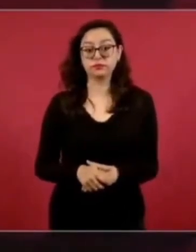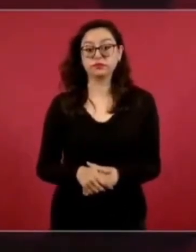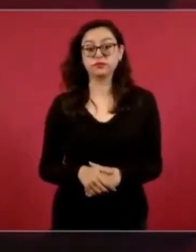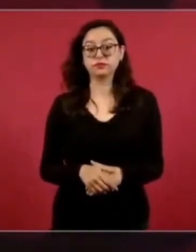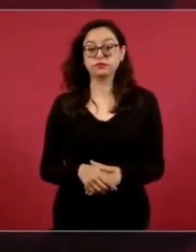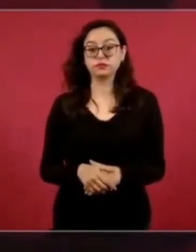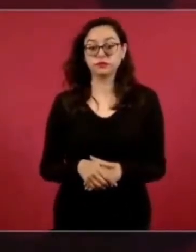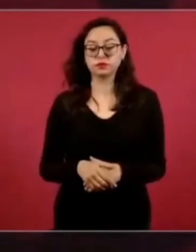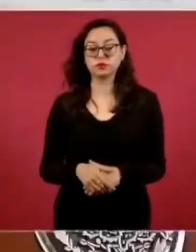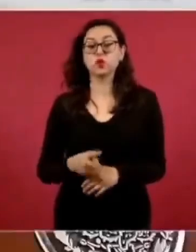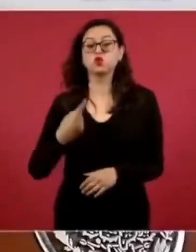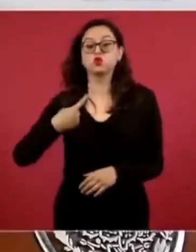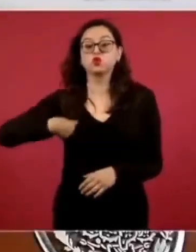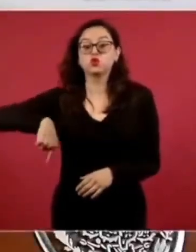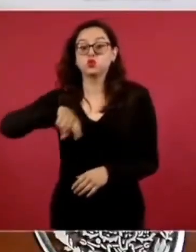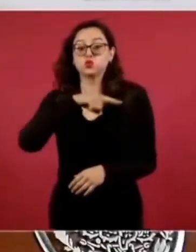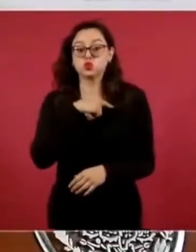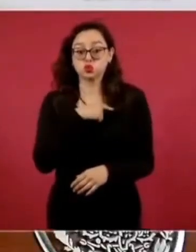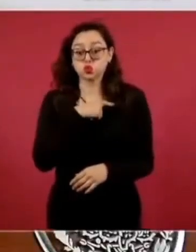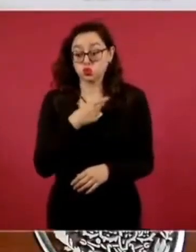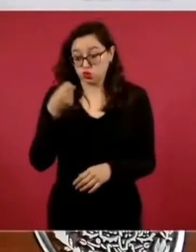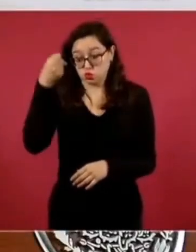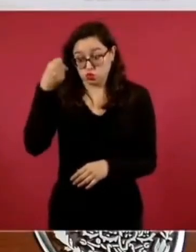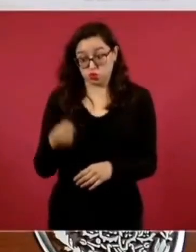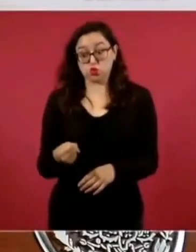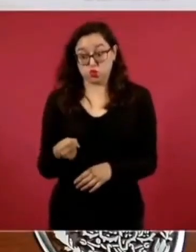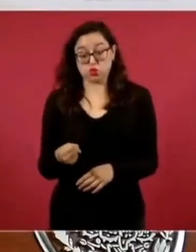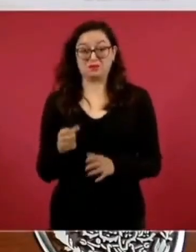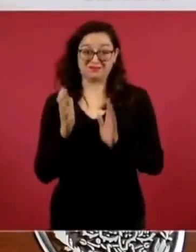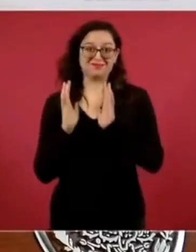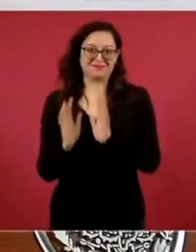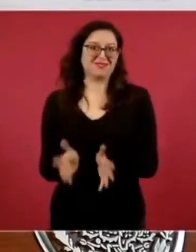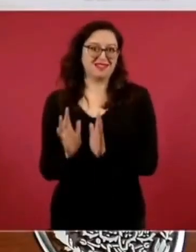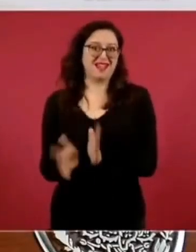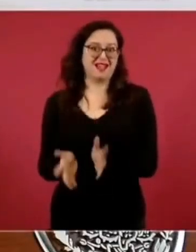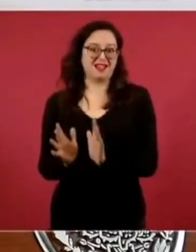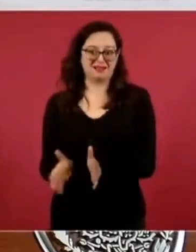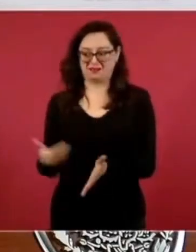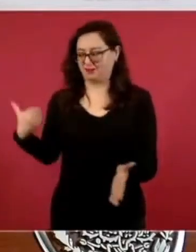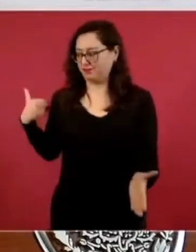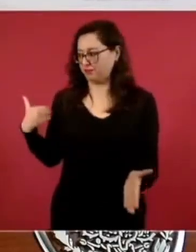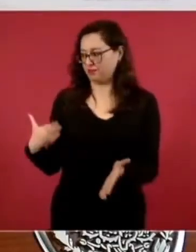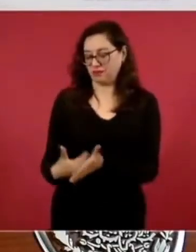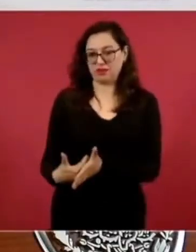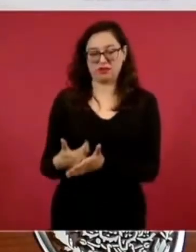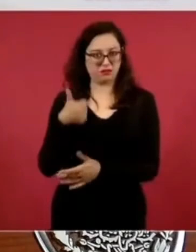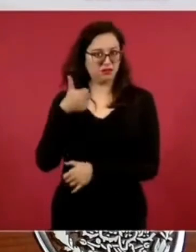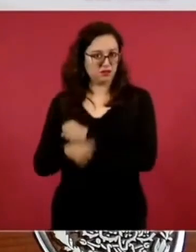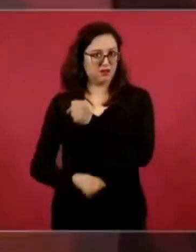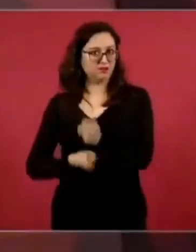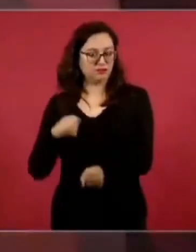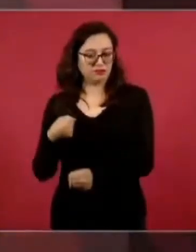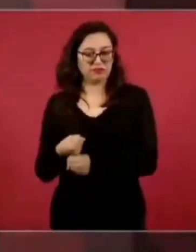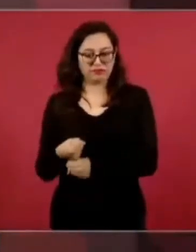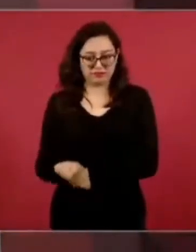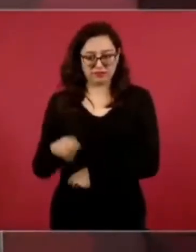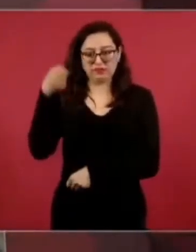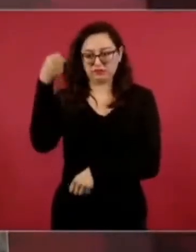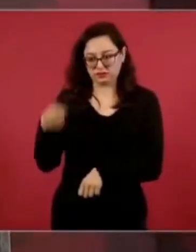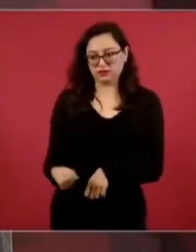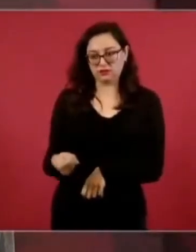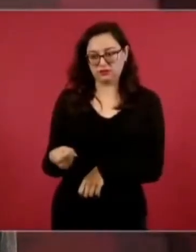el del Istmo y el del sureste que se amplió y ahora es el Tren Maya.